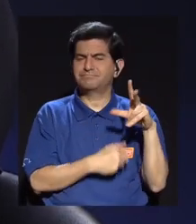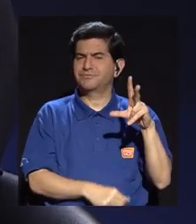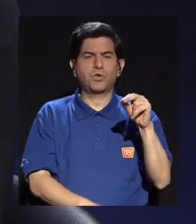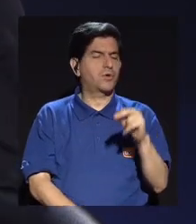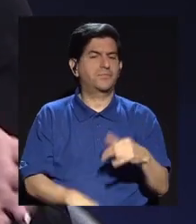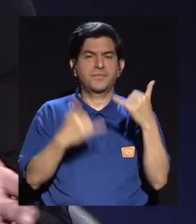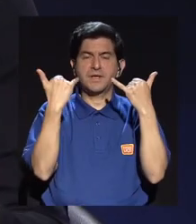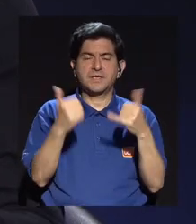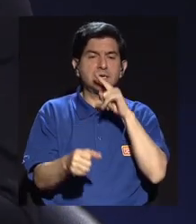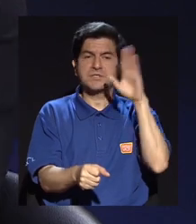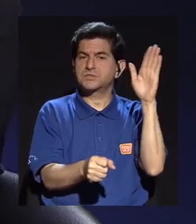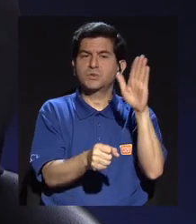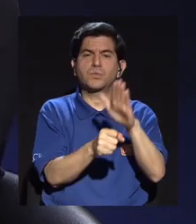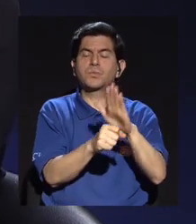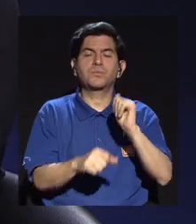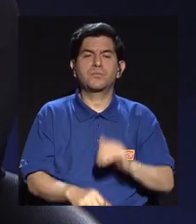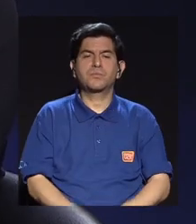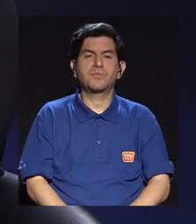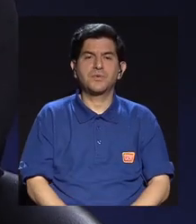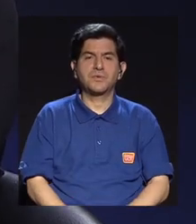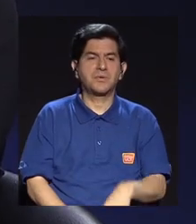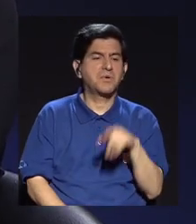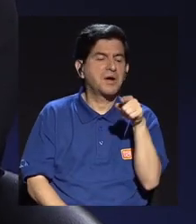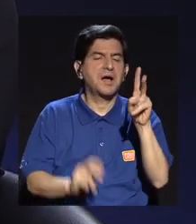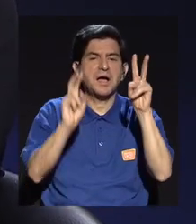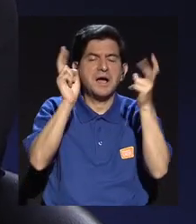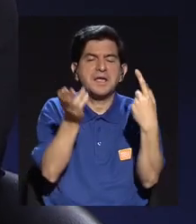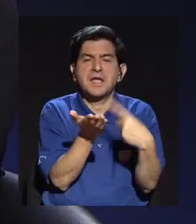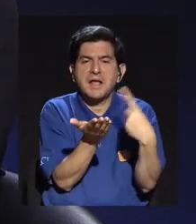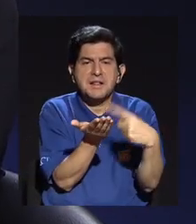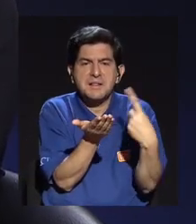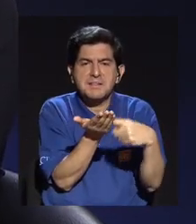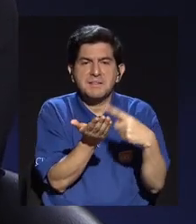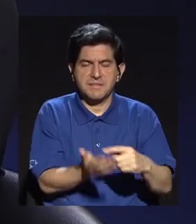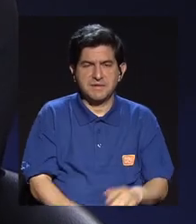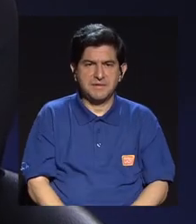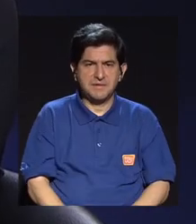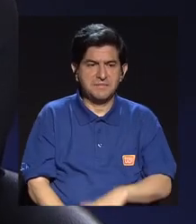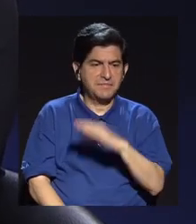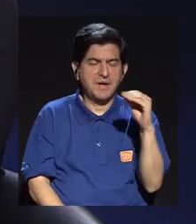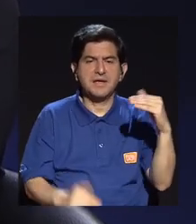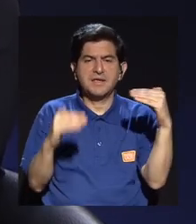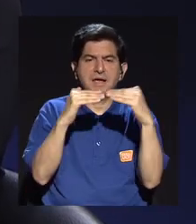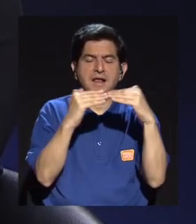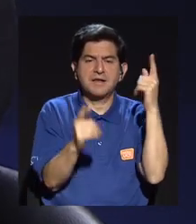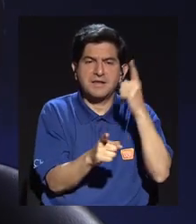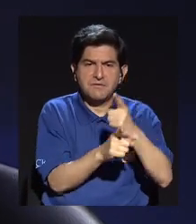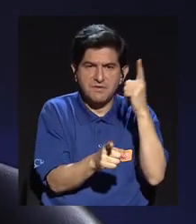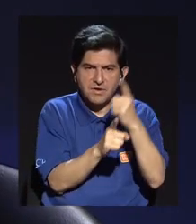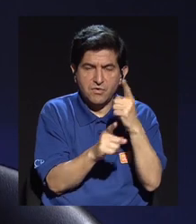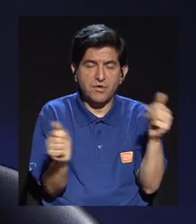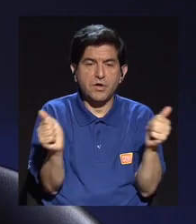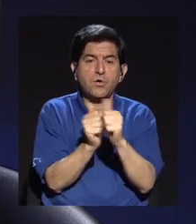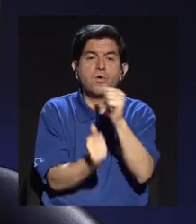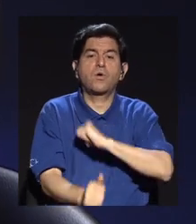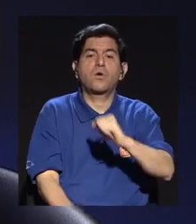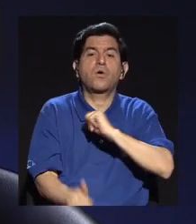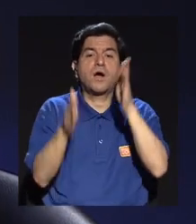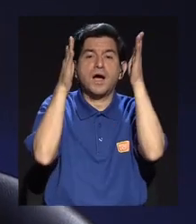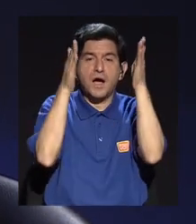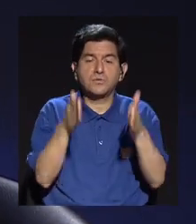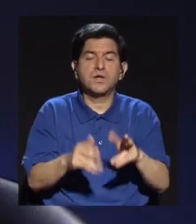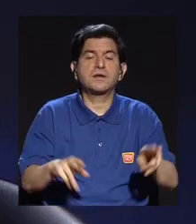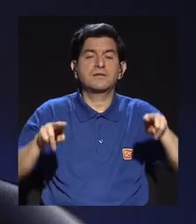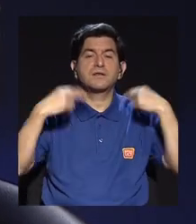Mi deber ya pasó. Pero eso fue poner el tema en discusión y fue que llegara a las instancias correspondientes con las autoridades